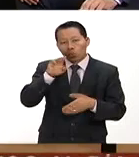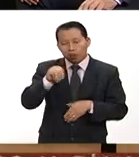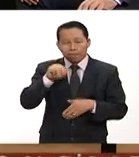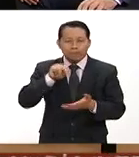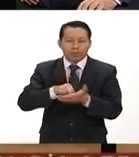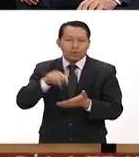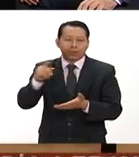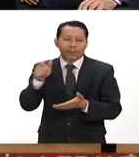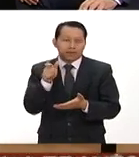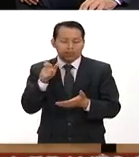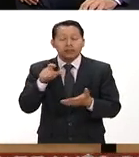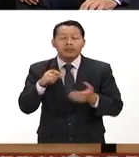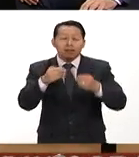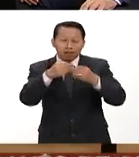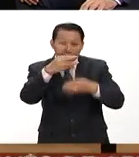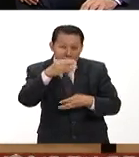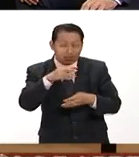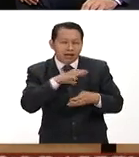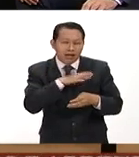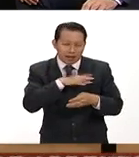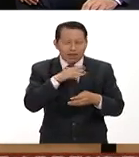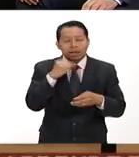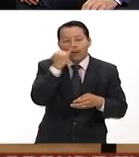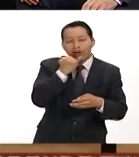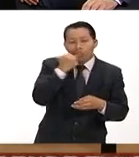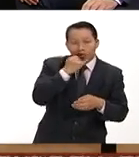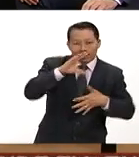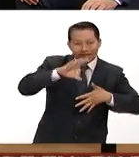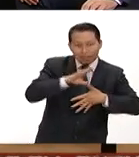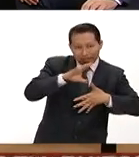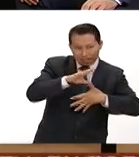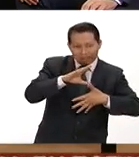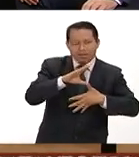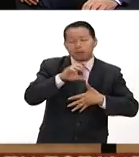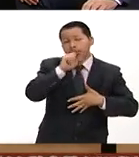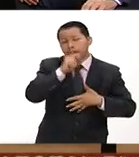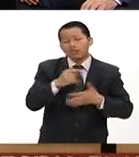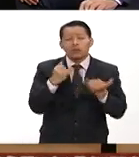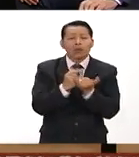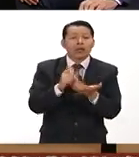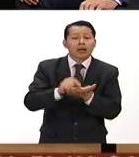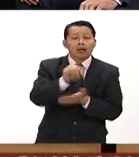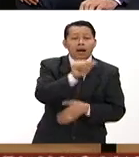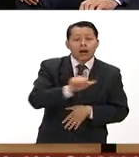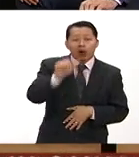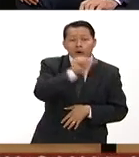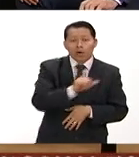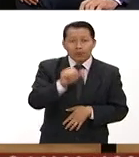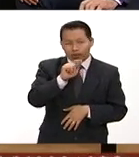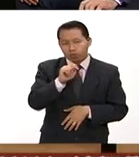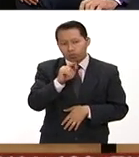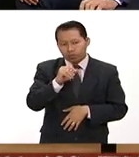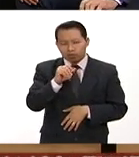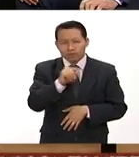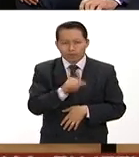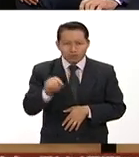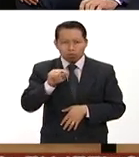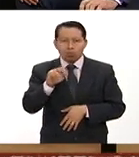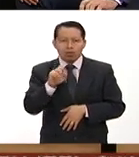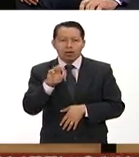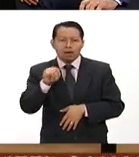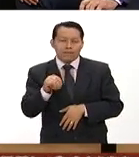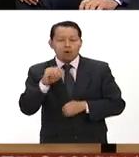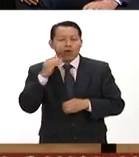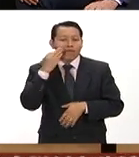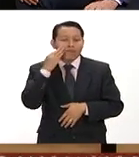festival que es lenguasdeamerica.blogspot.mx y nuestras redes sociales arroba puik guión bajo unam o